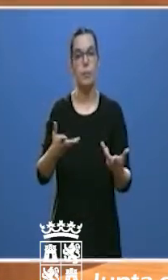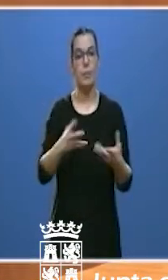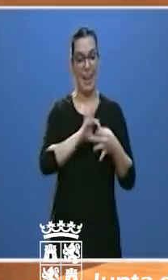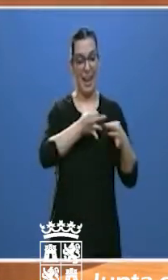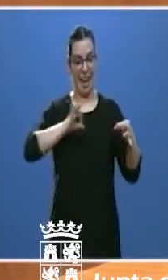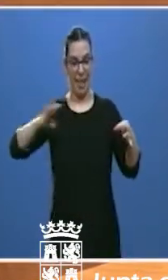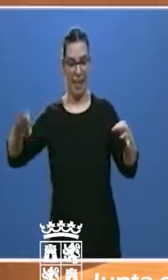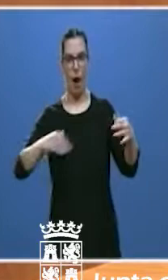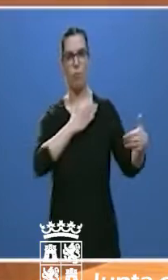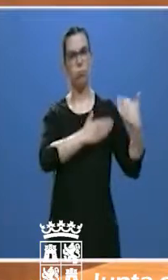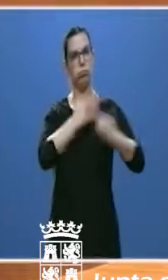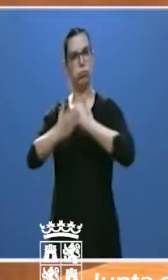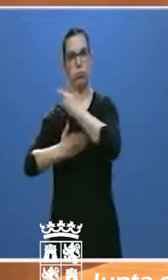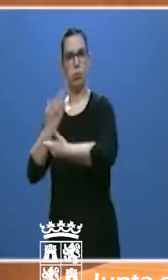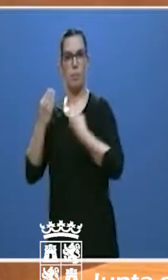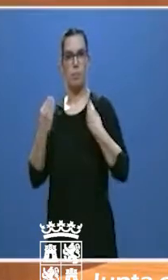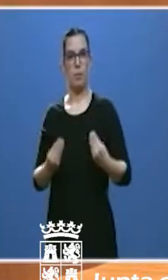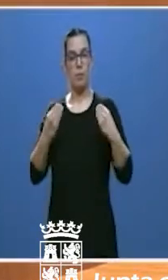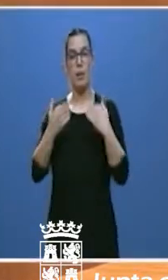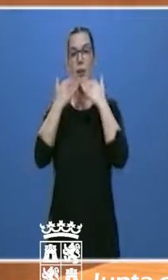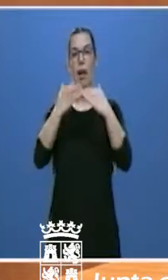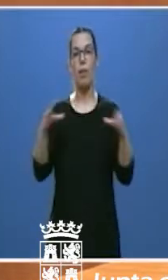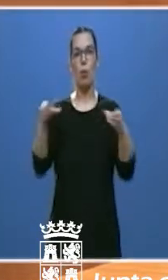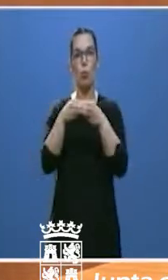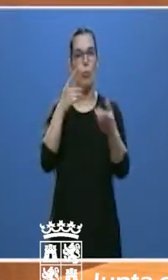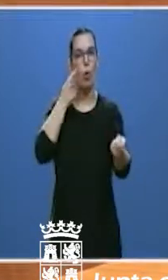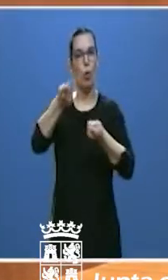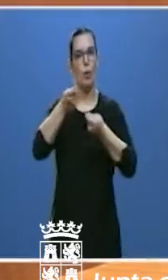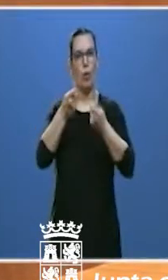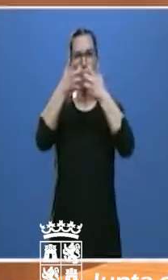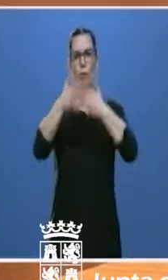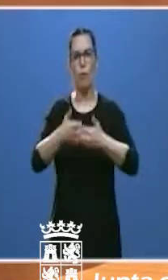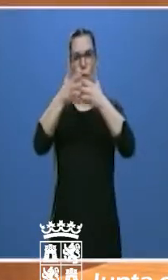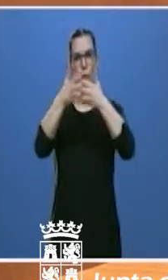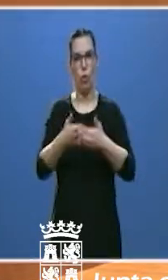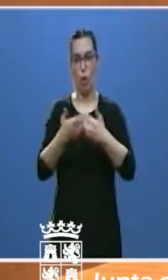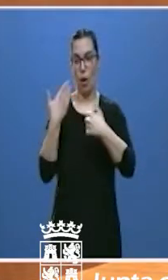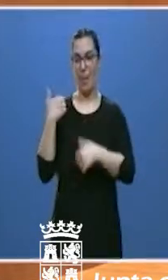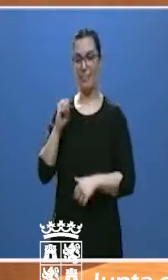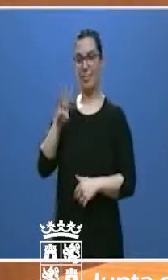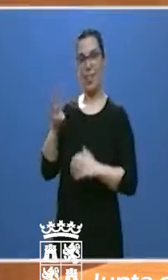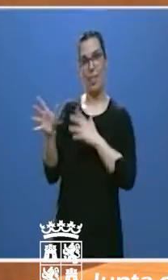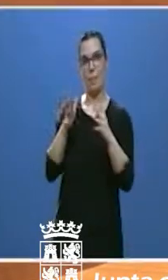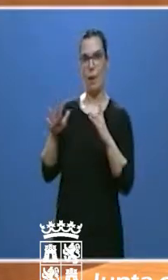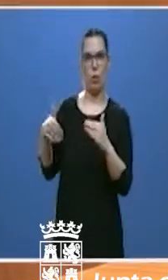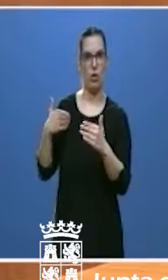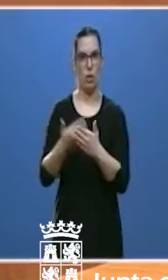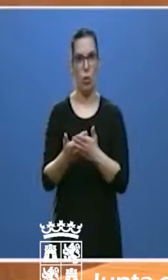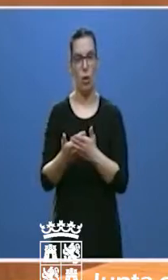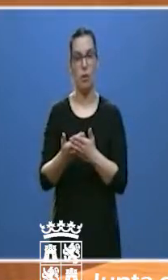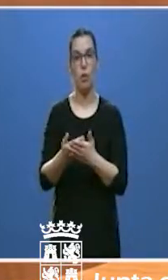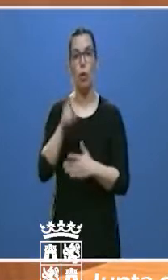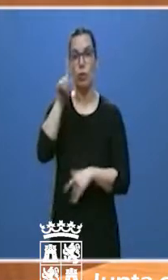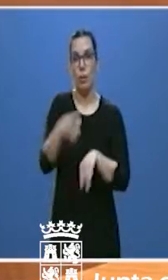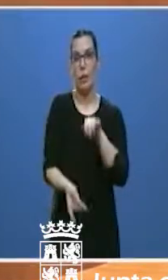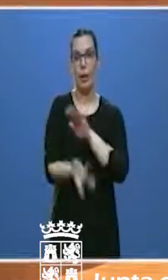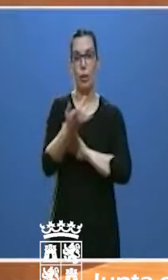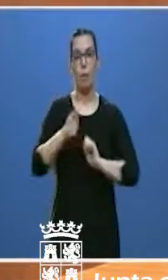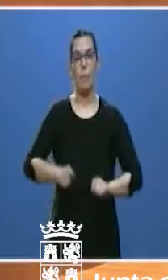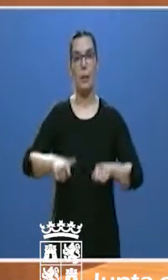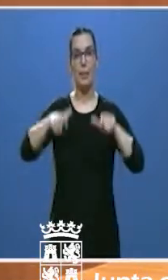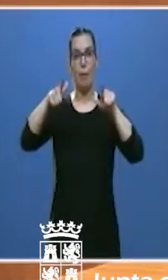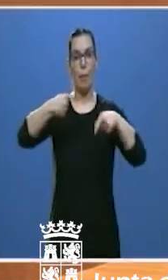cadena alimentaria con un grupo de coordinación que funciona desde el 13 de marzo o creando la plataforma de